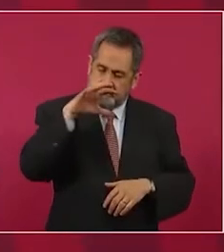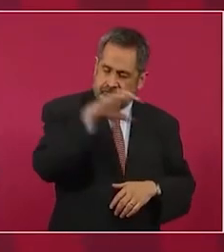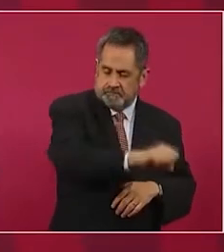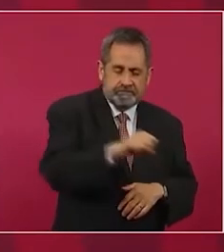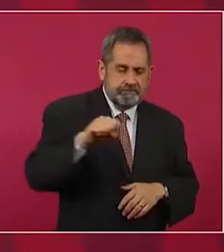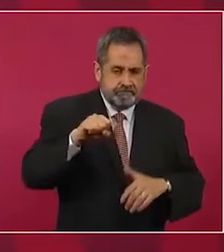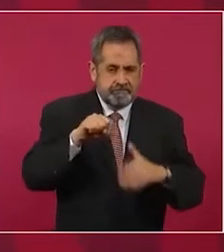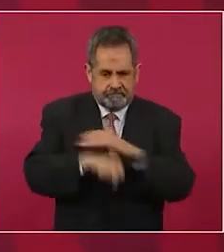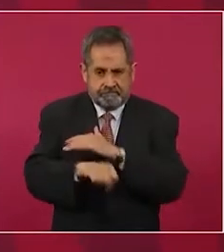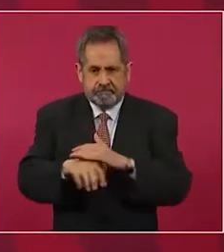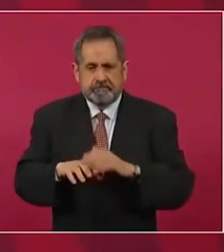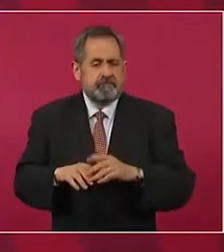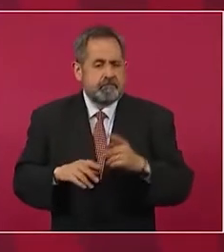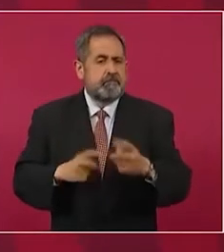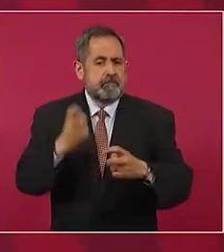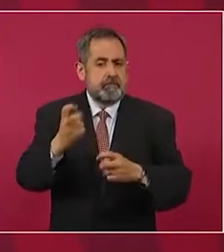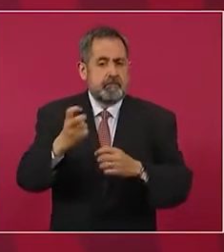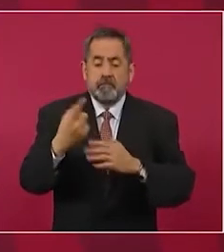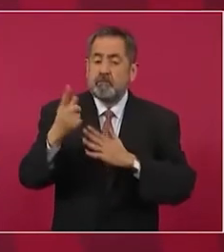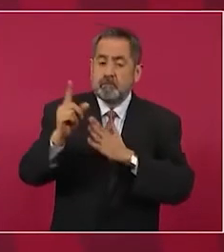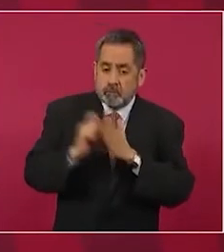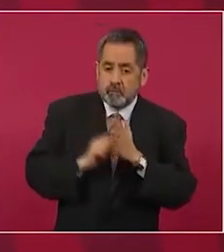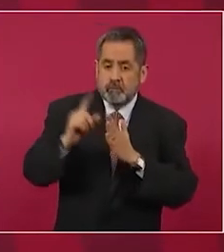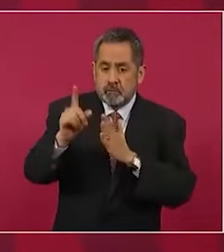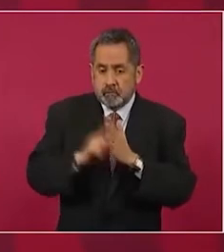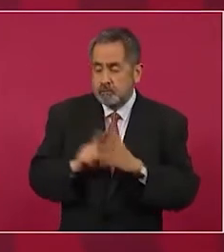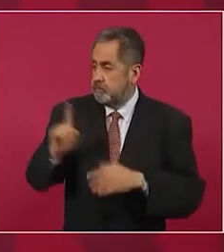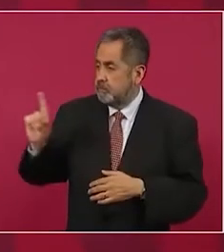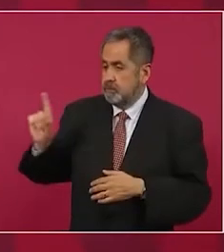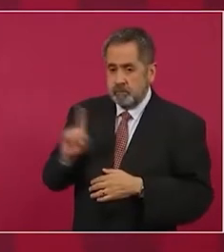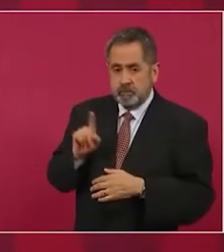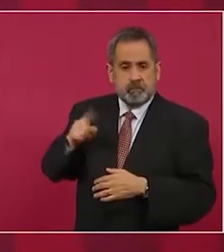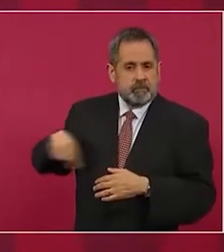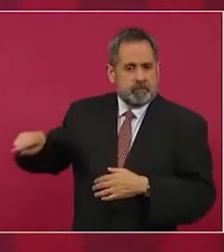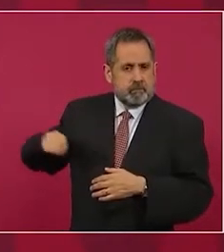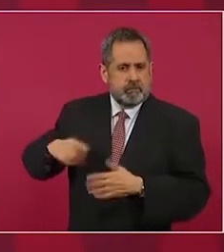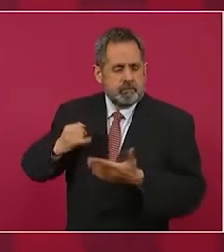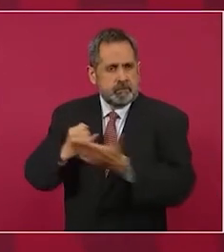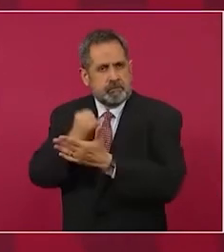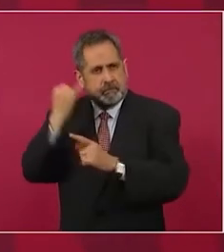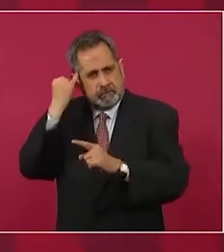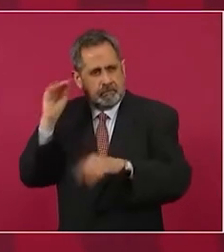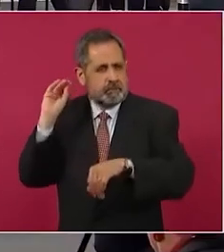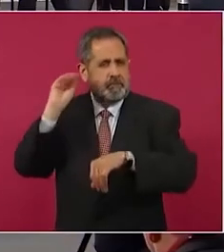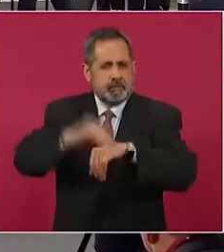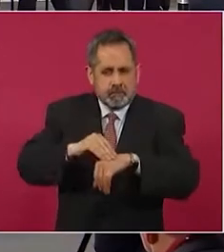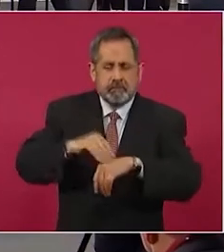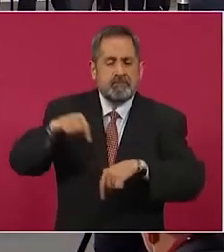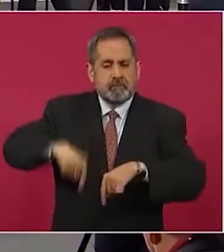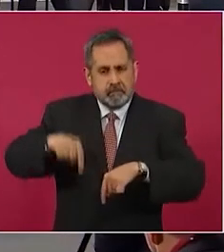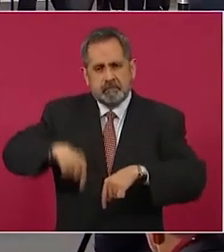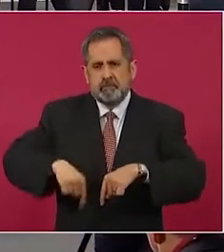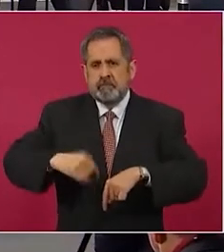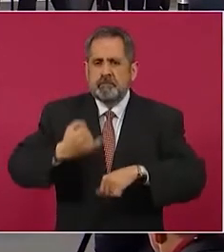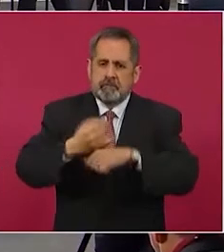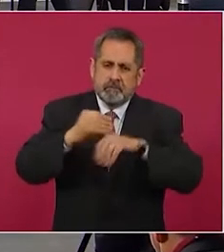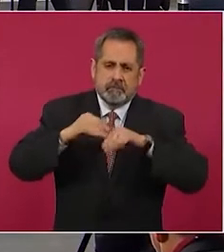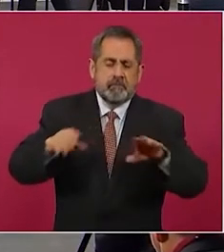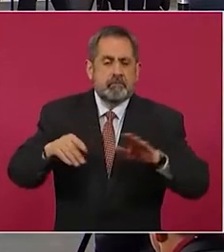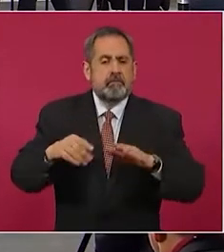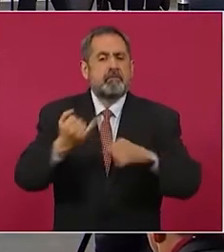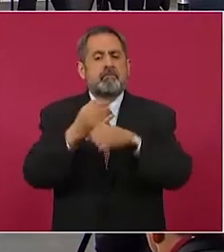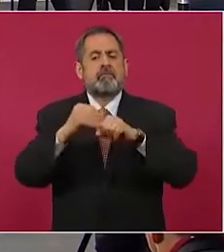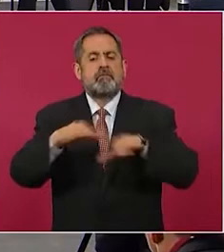por eso cada mes ya decidimos incorporar en el